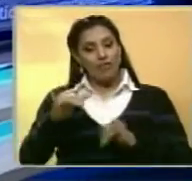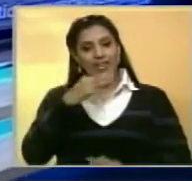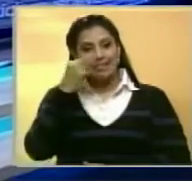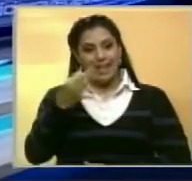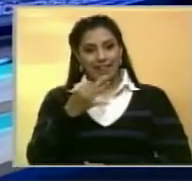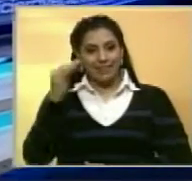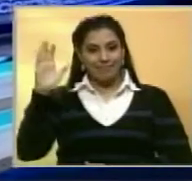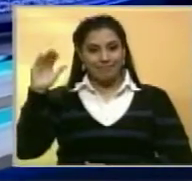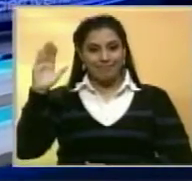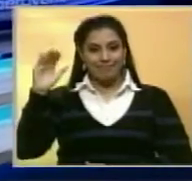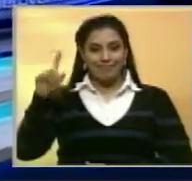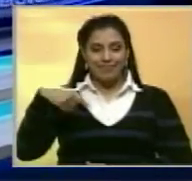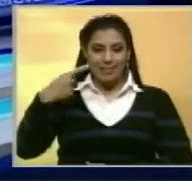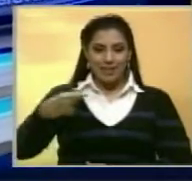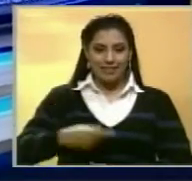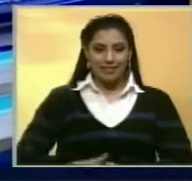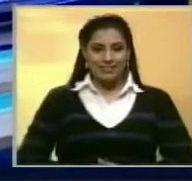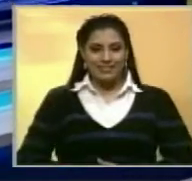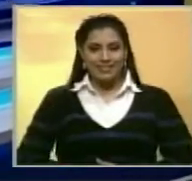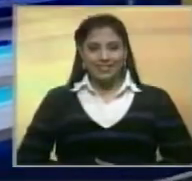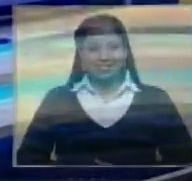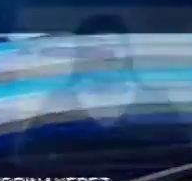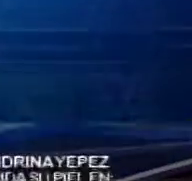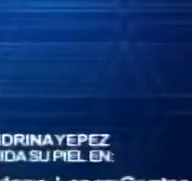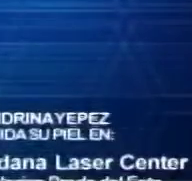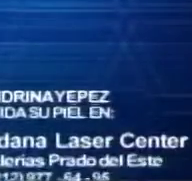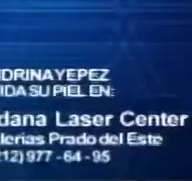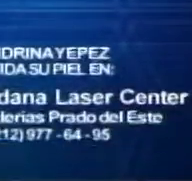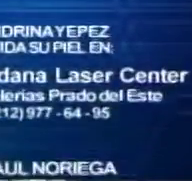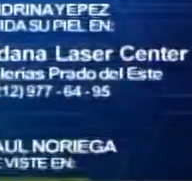todos feliz tarde. Feliz tarde para todos. Gracias.